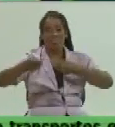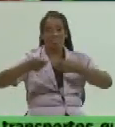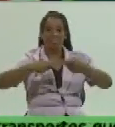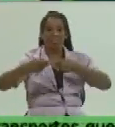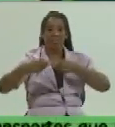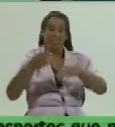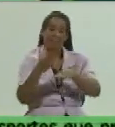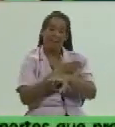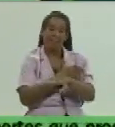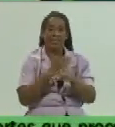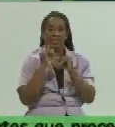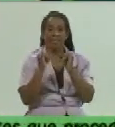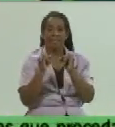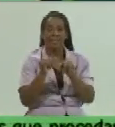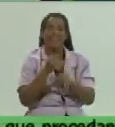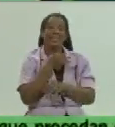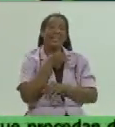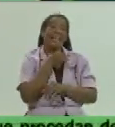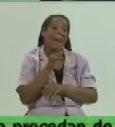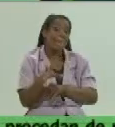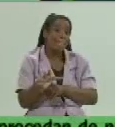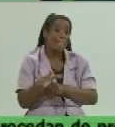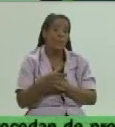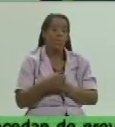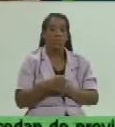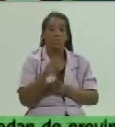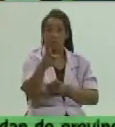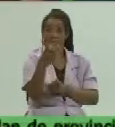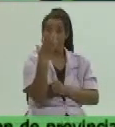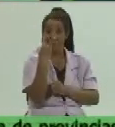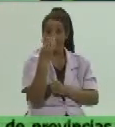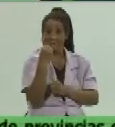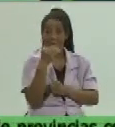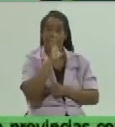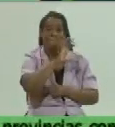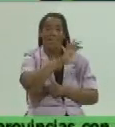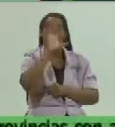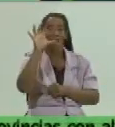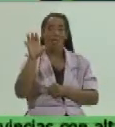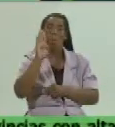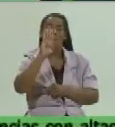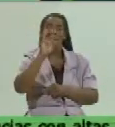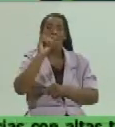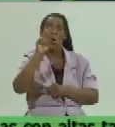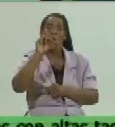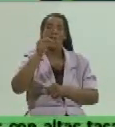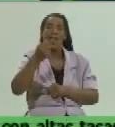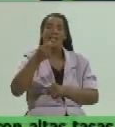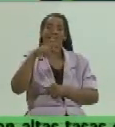mencionada el ejemplo que usted mencionaba de aquí del mercado de bonachea bueno 96